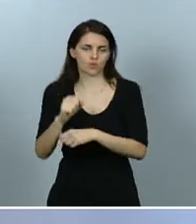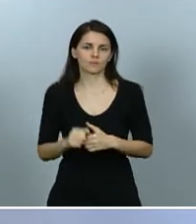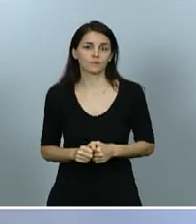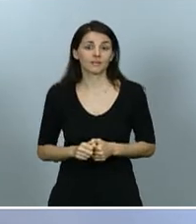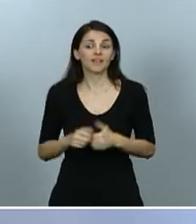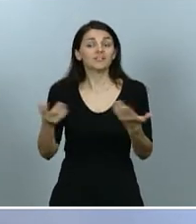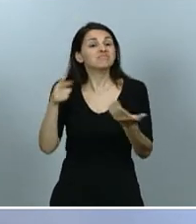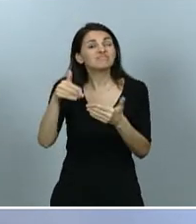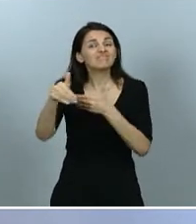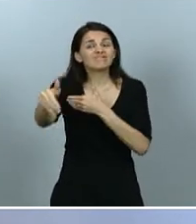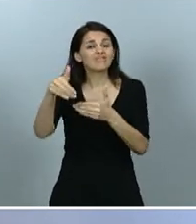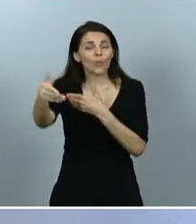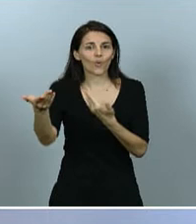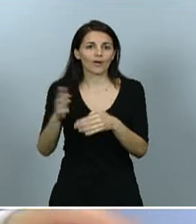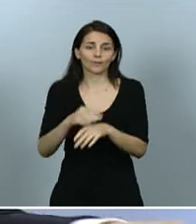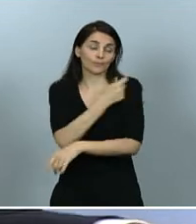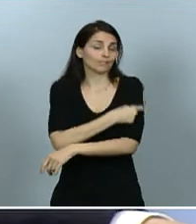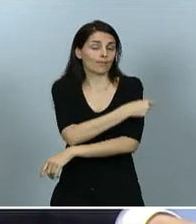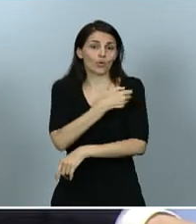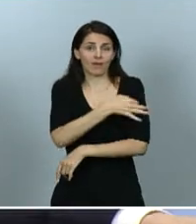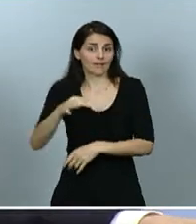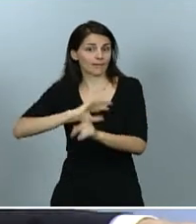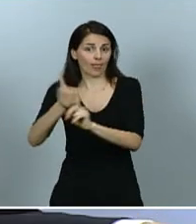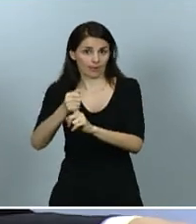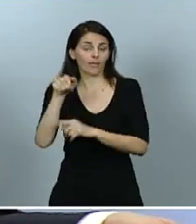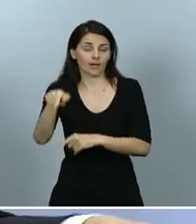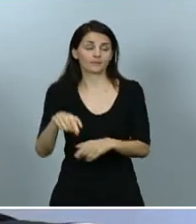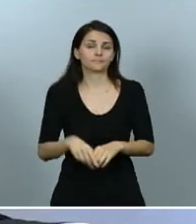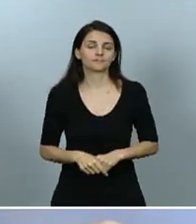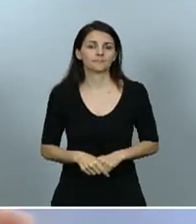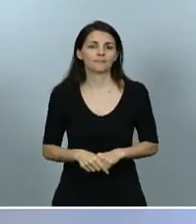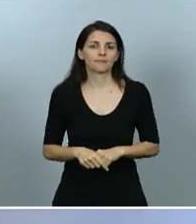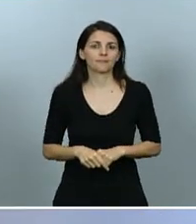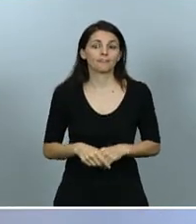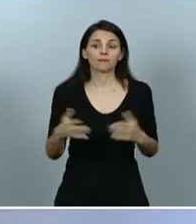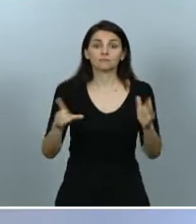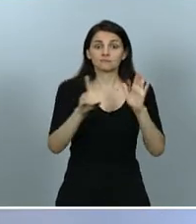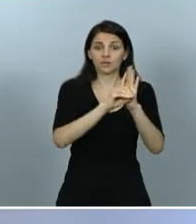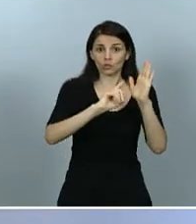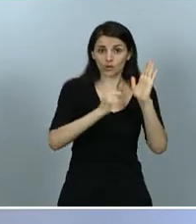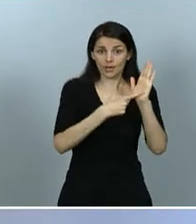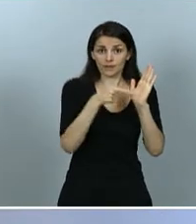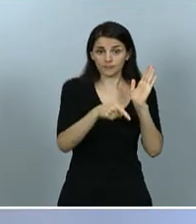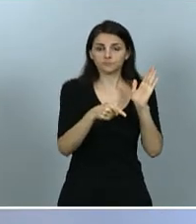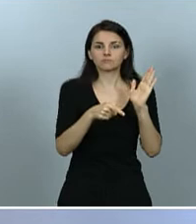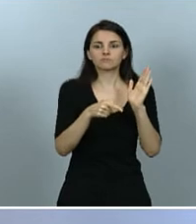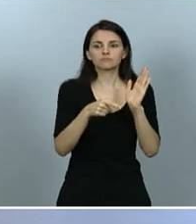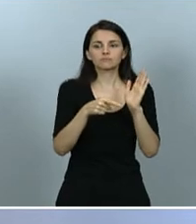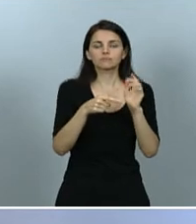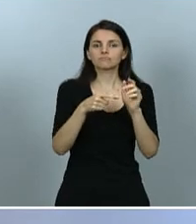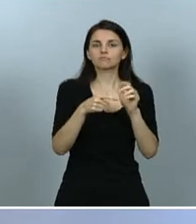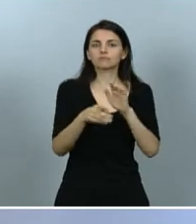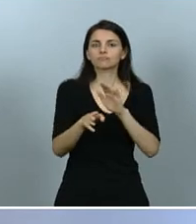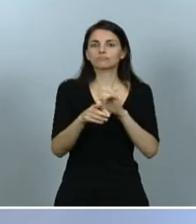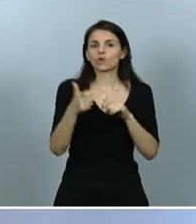o una vacuna efectiva contra el mismo. La vigencia, por tanto, de este real decreto ley se estipula en el texto del